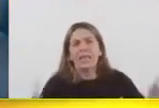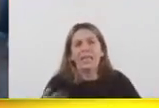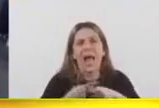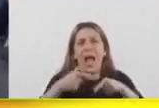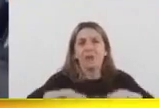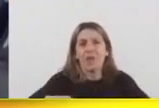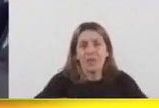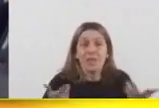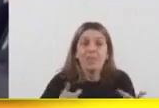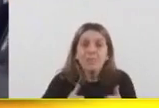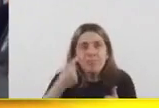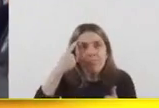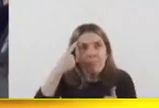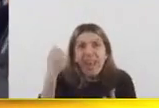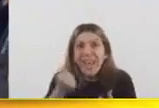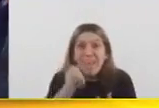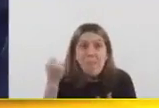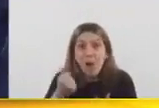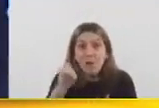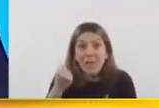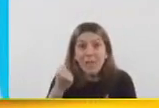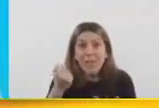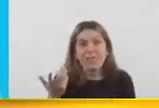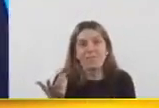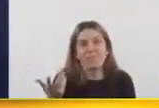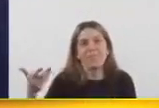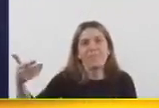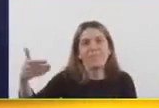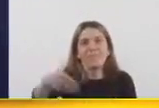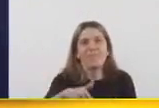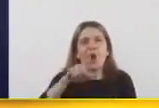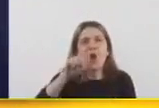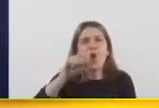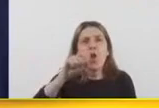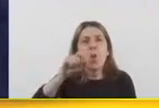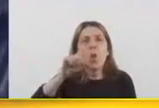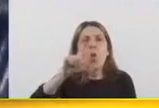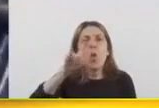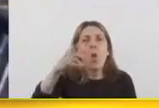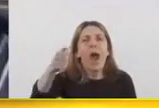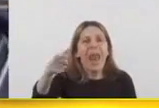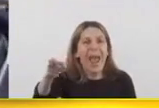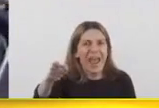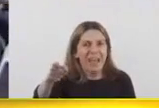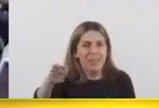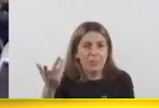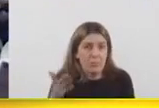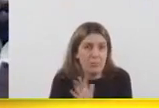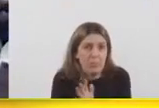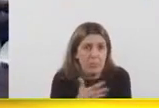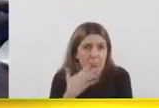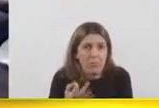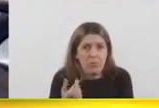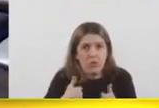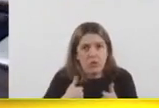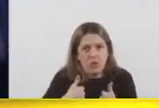me parecía muy importante que estuviera Luana. Porque si bien es cierto que yo tenía